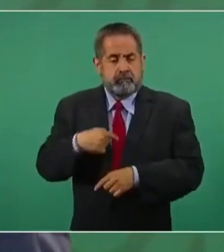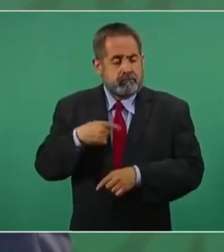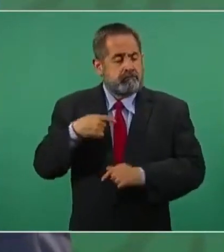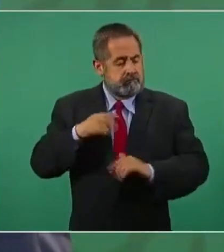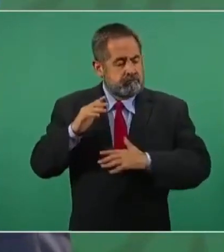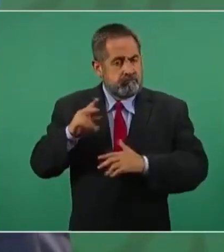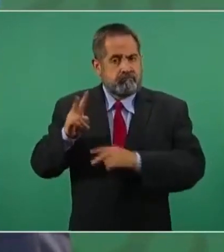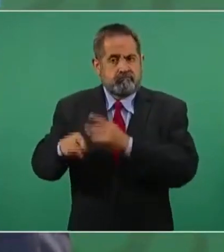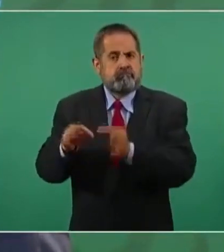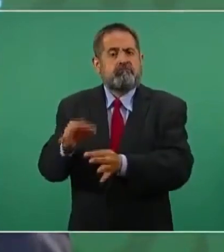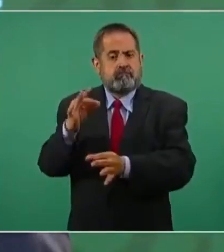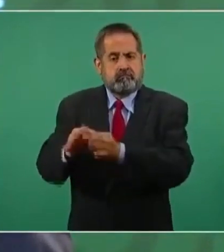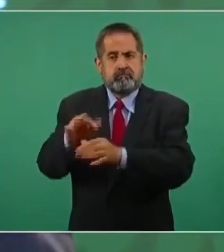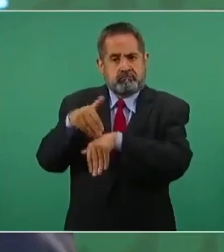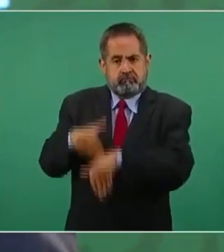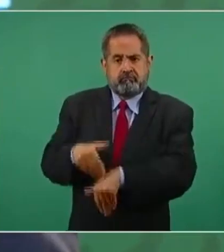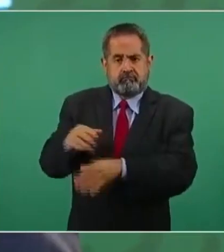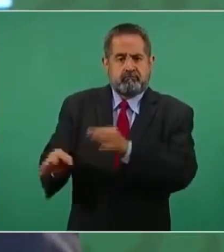cumpliendo.